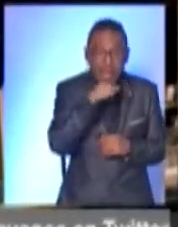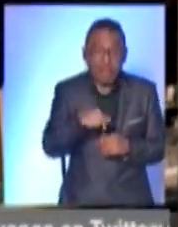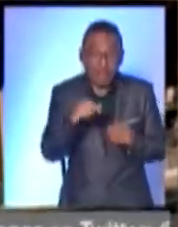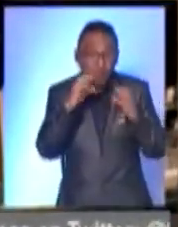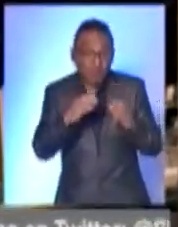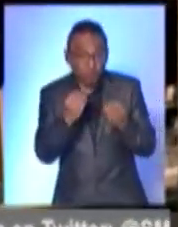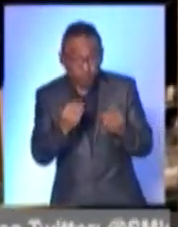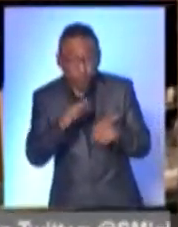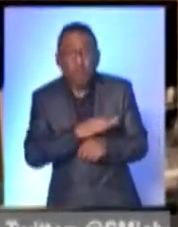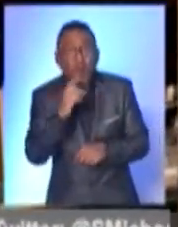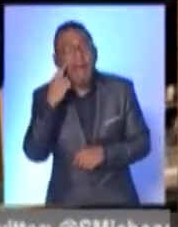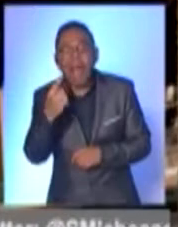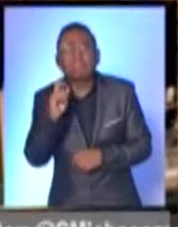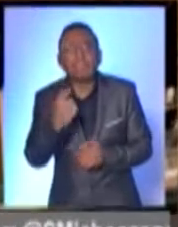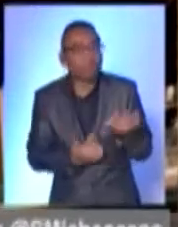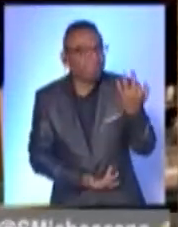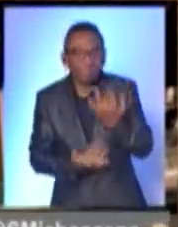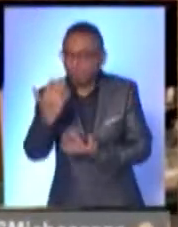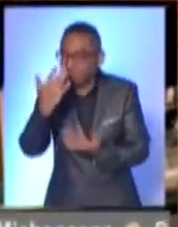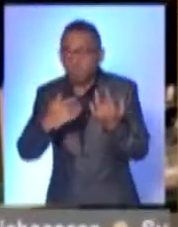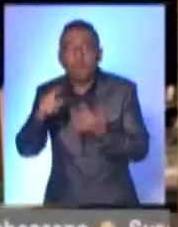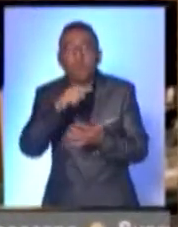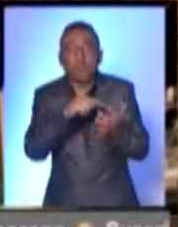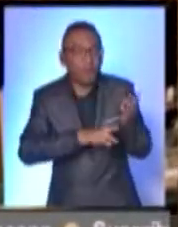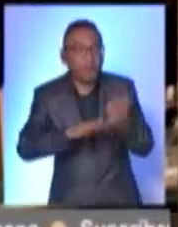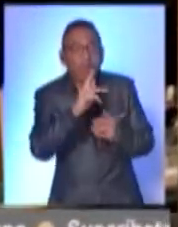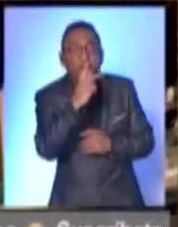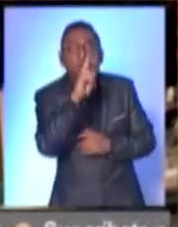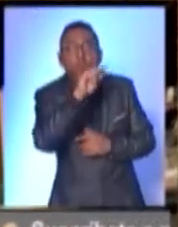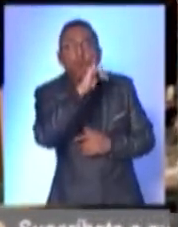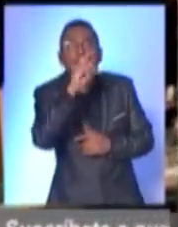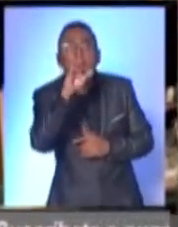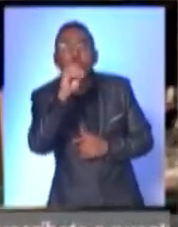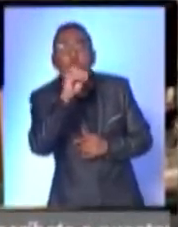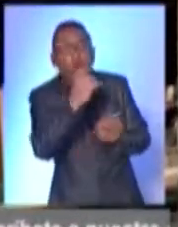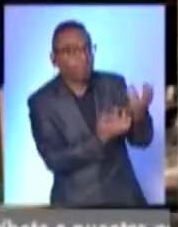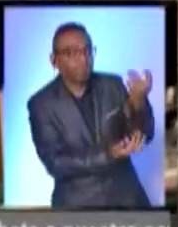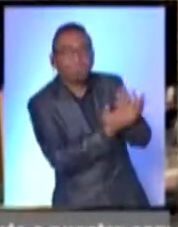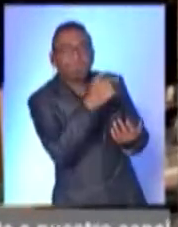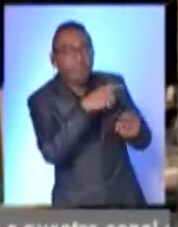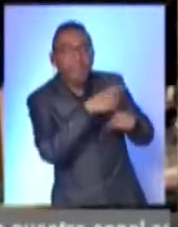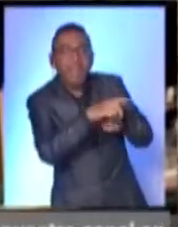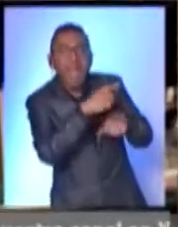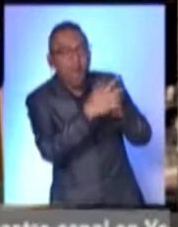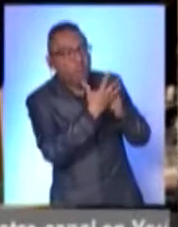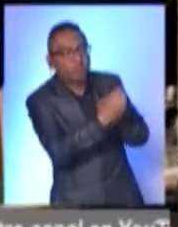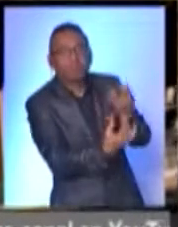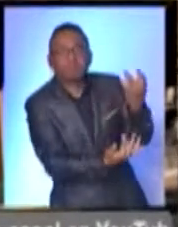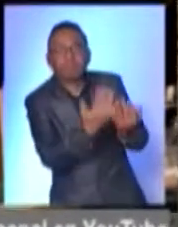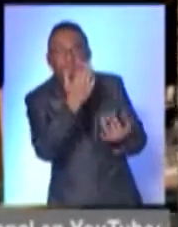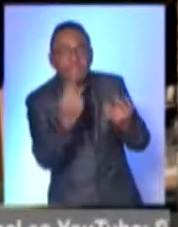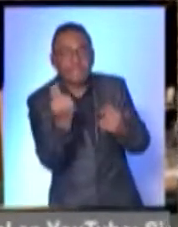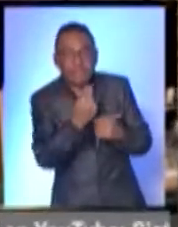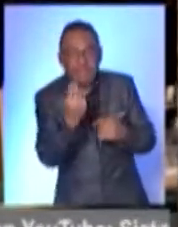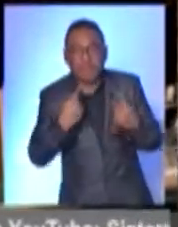Es por los incendios forestales. El área natural protegida del Cerro del Punguato resultó dañada por una quema urbana, por lo que se requirieron más de